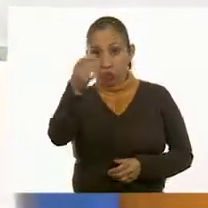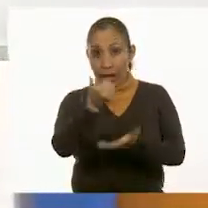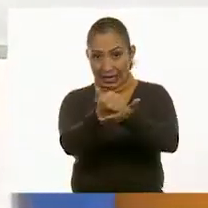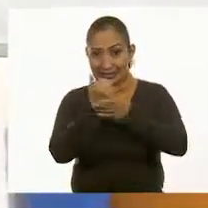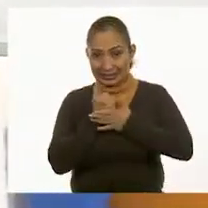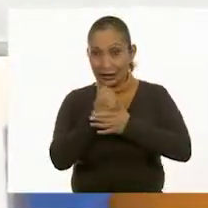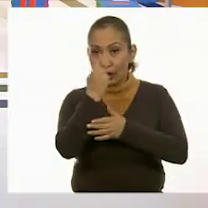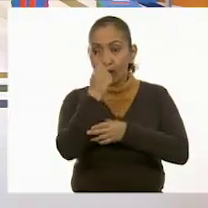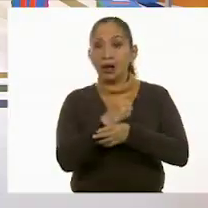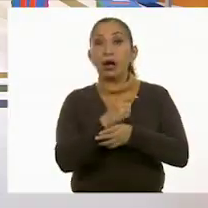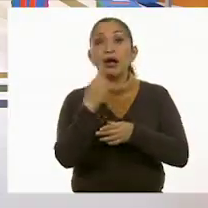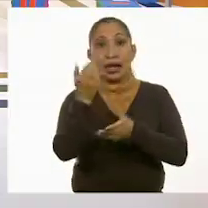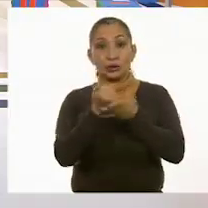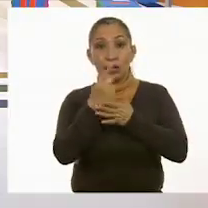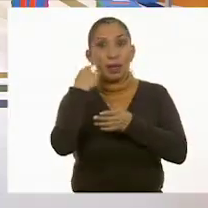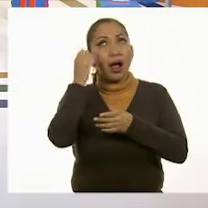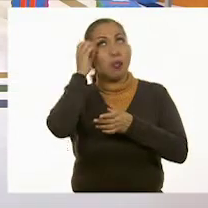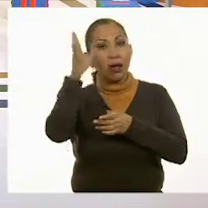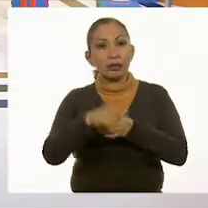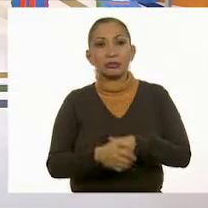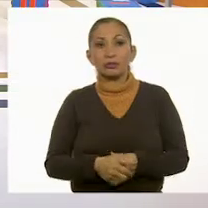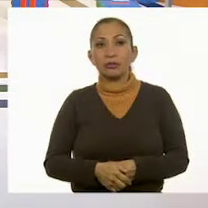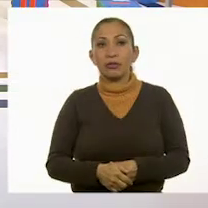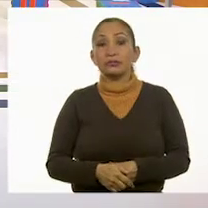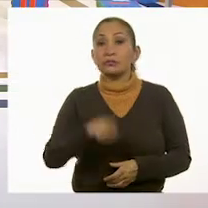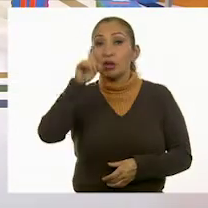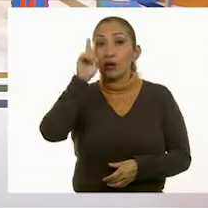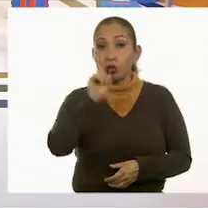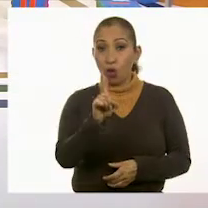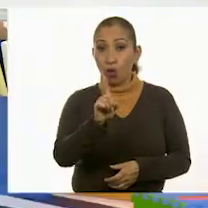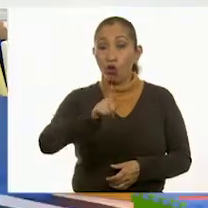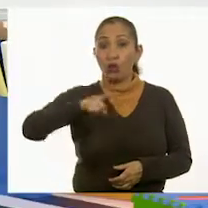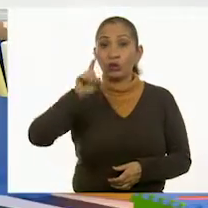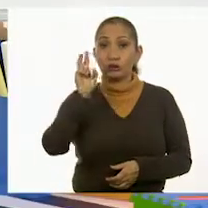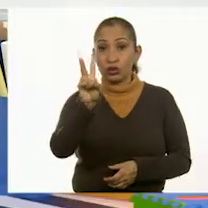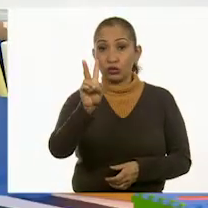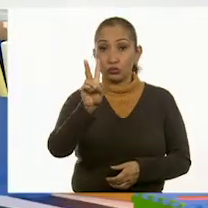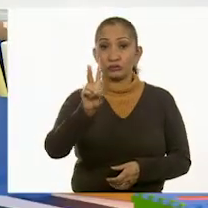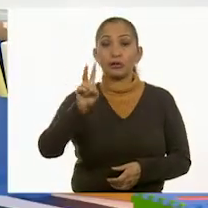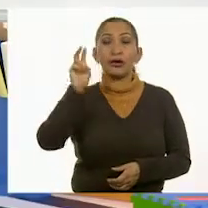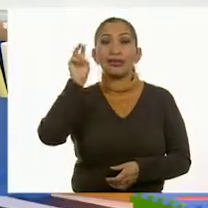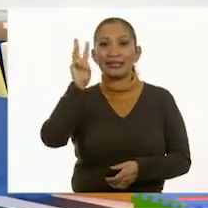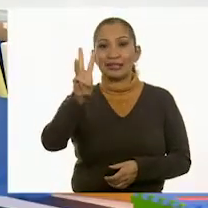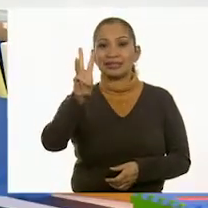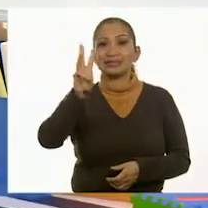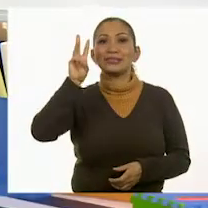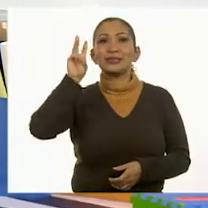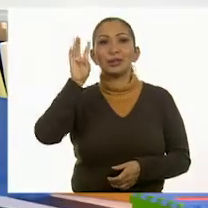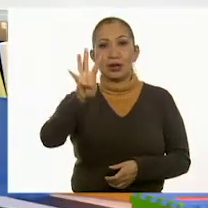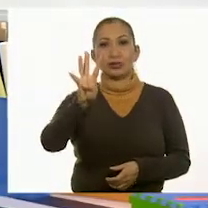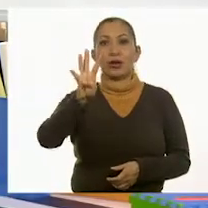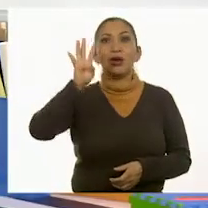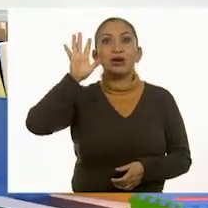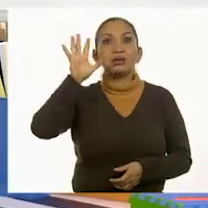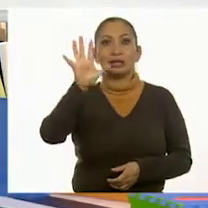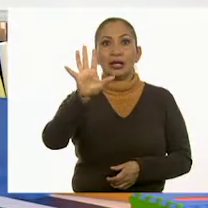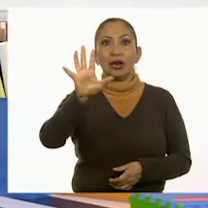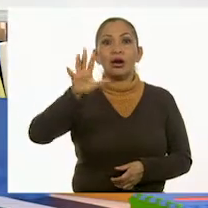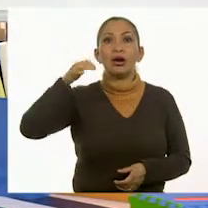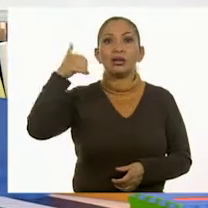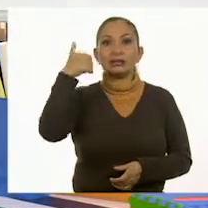conmigo en casa, ¿sí? Para que no se me vaya a olvidar. Entonces dice uno, dos, tres, cuatro,